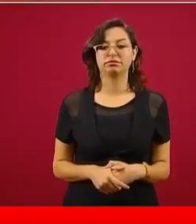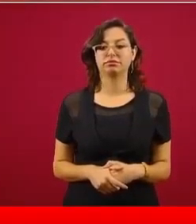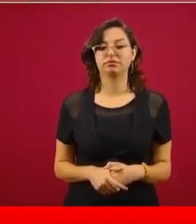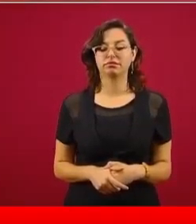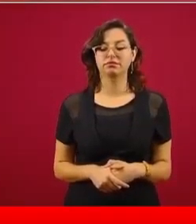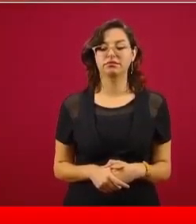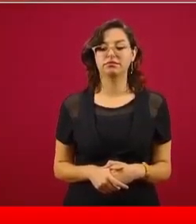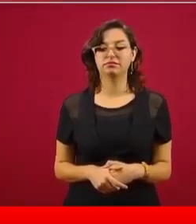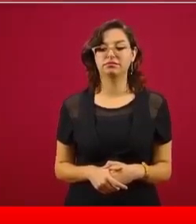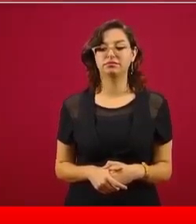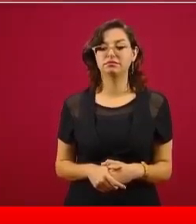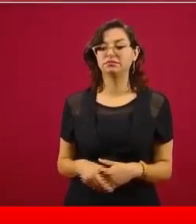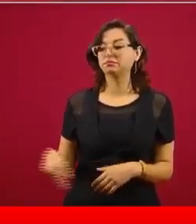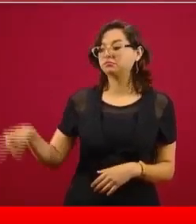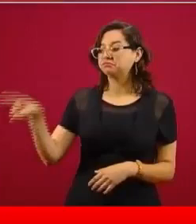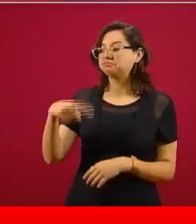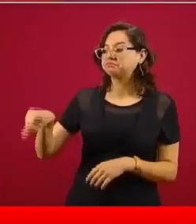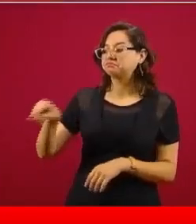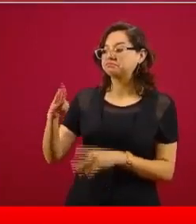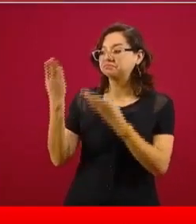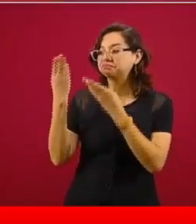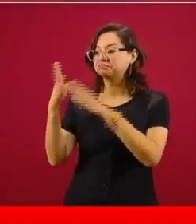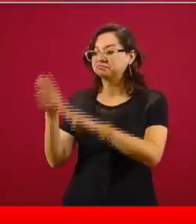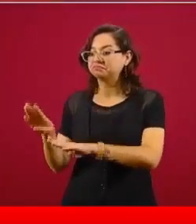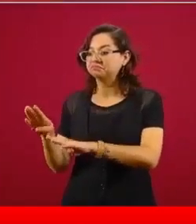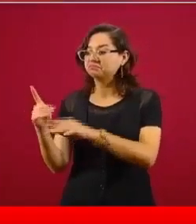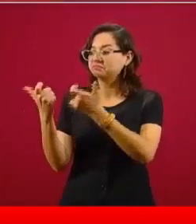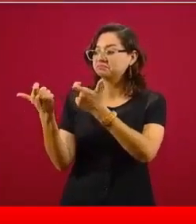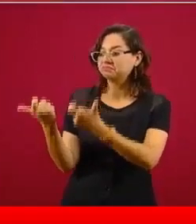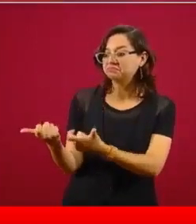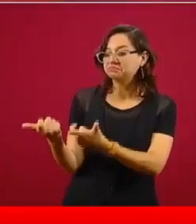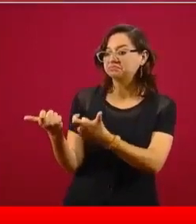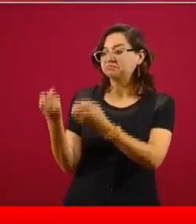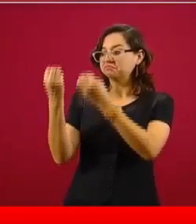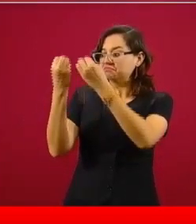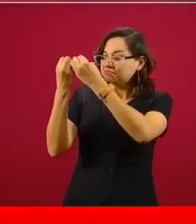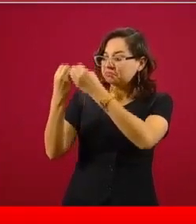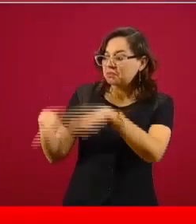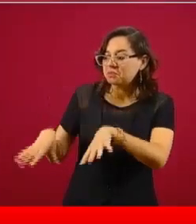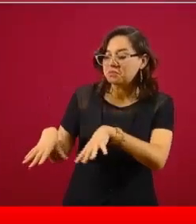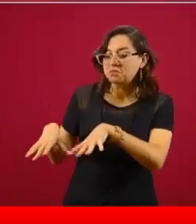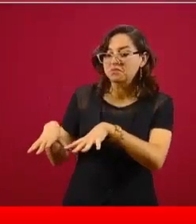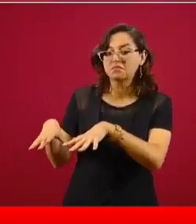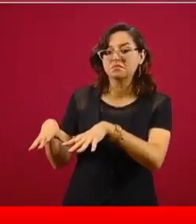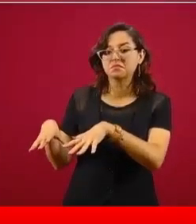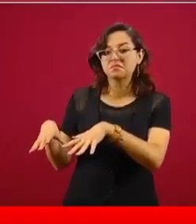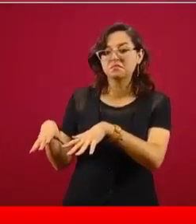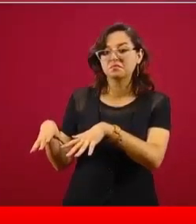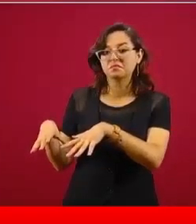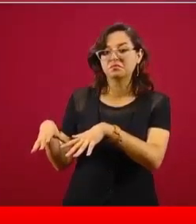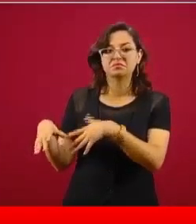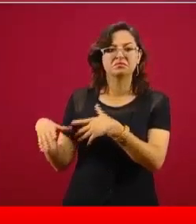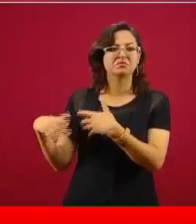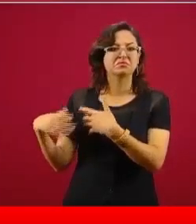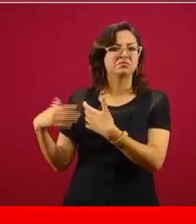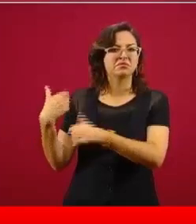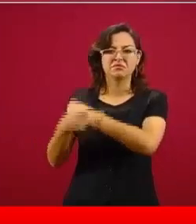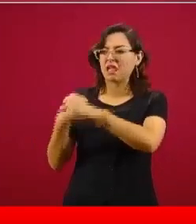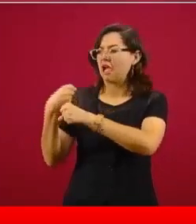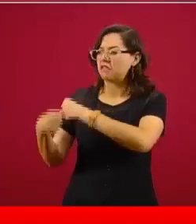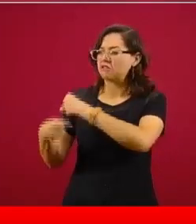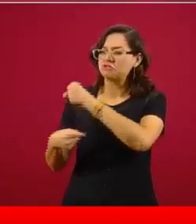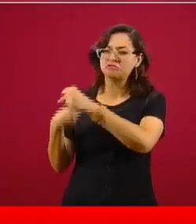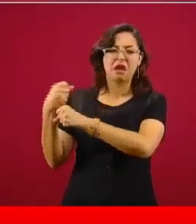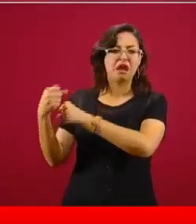Que ya tenían los bancos de tiempo atrás,